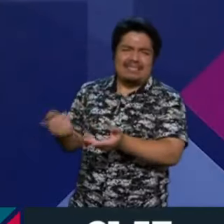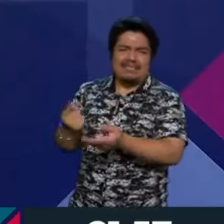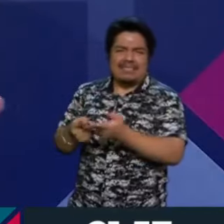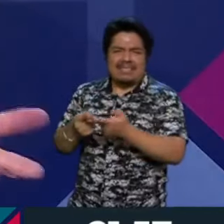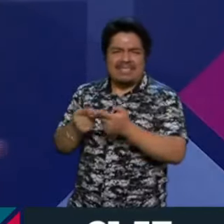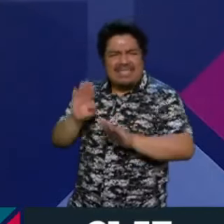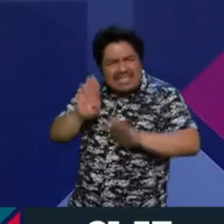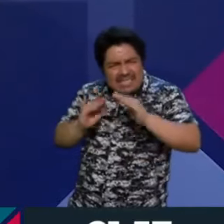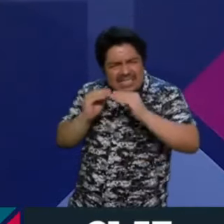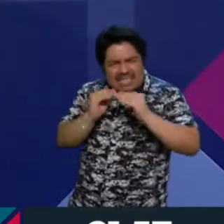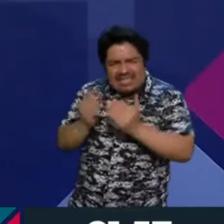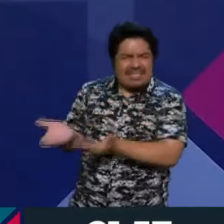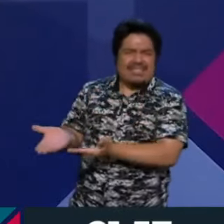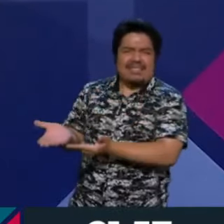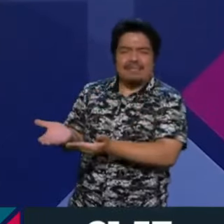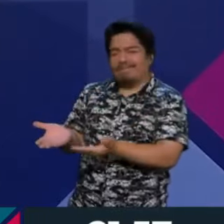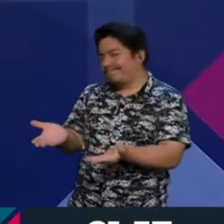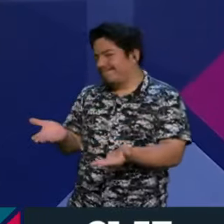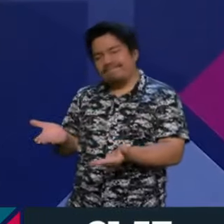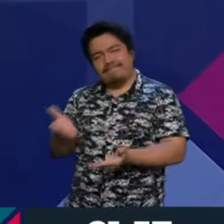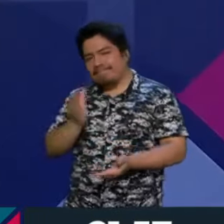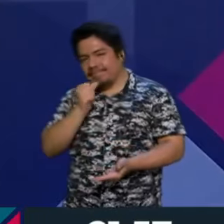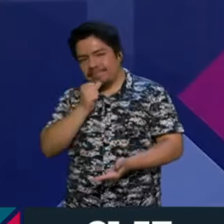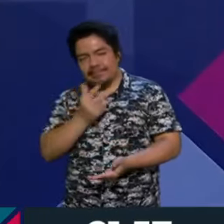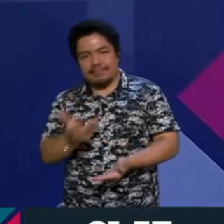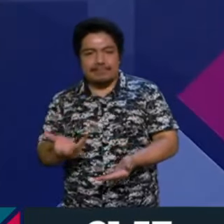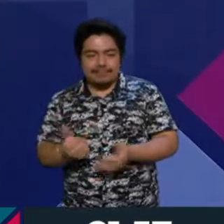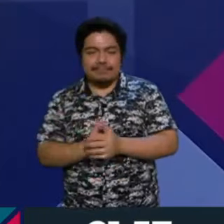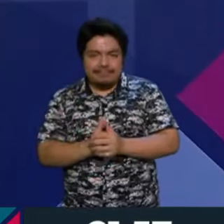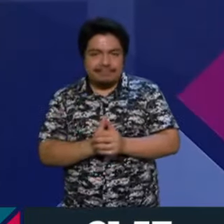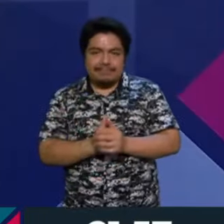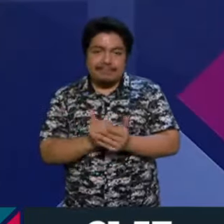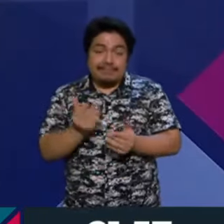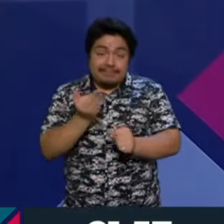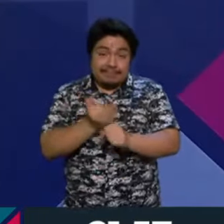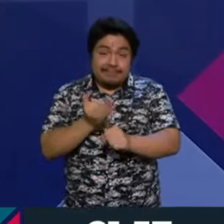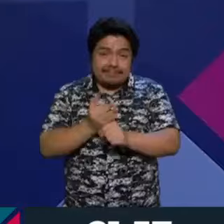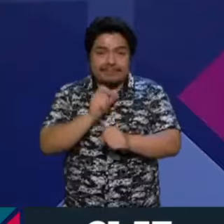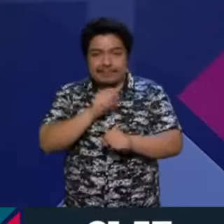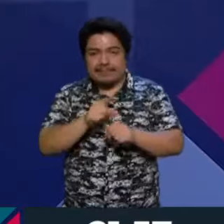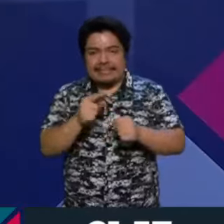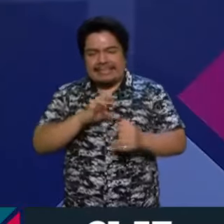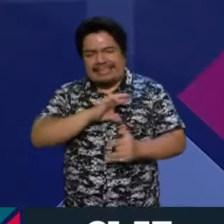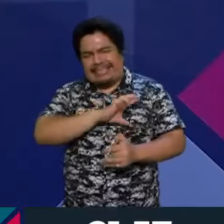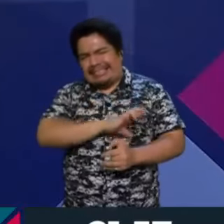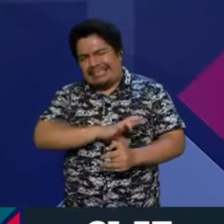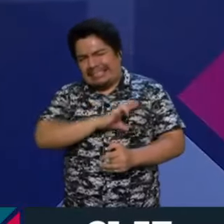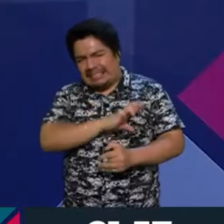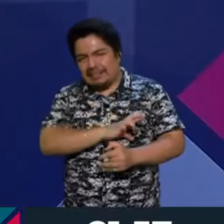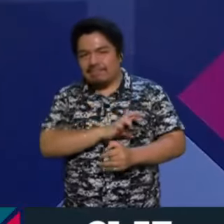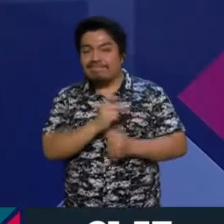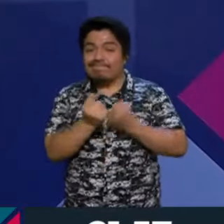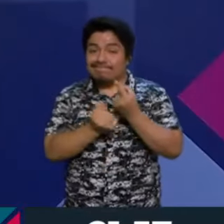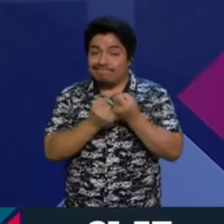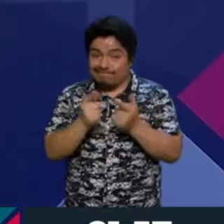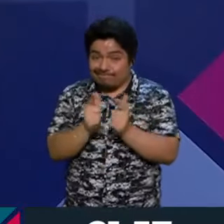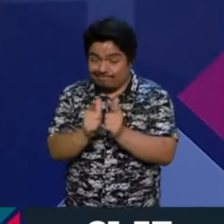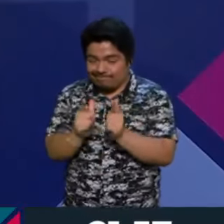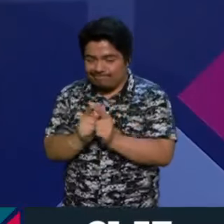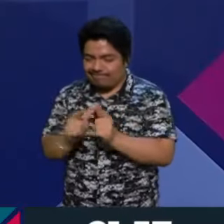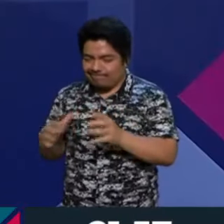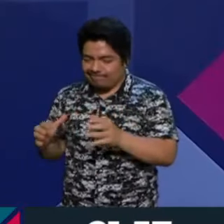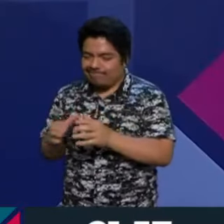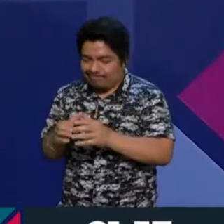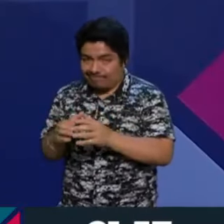de democracia estos sectores y estos grupos? Yo creo que es tanto el encono y tanto el rencor que va a haber sectores que van a